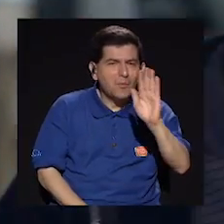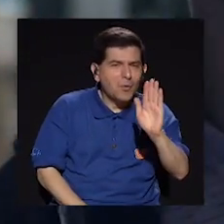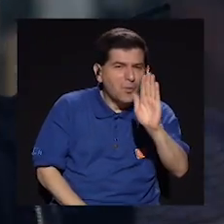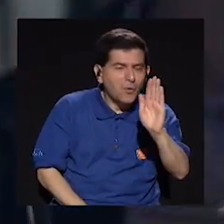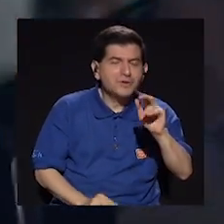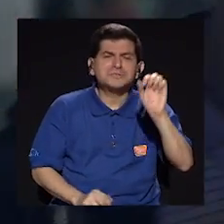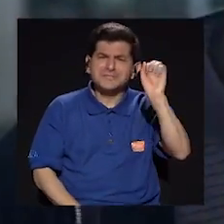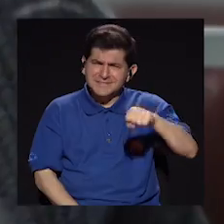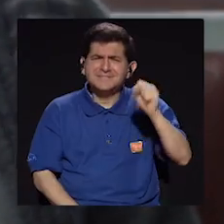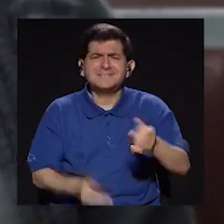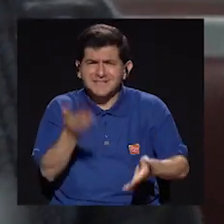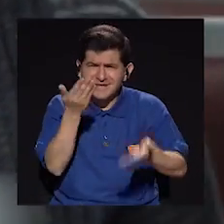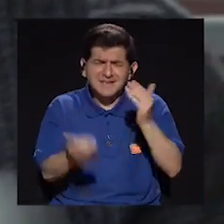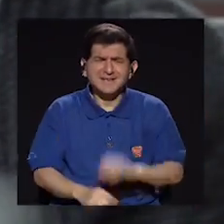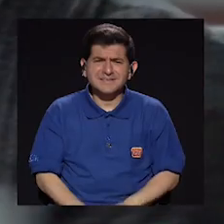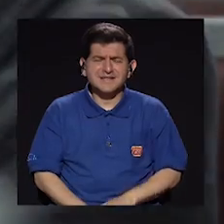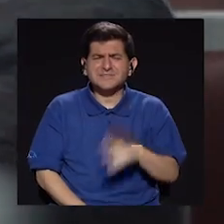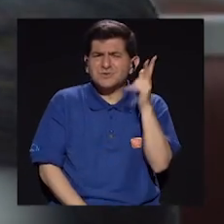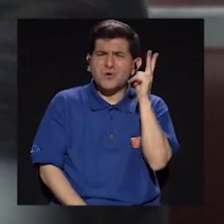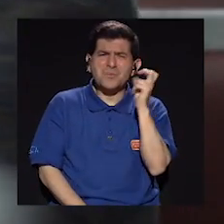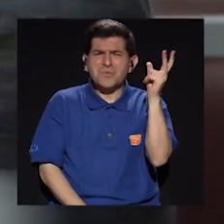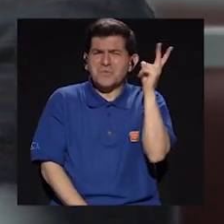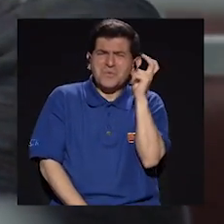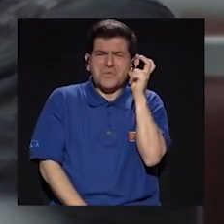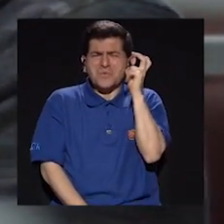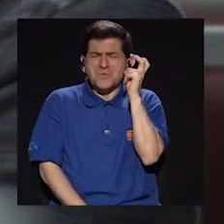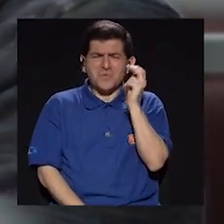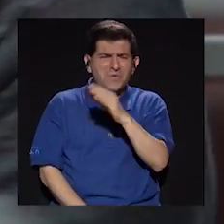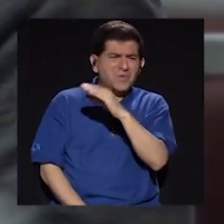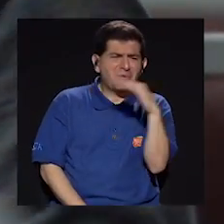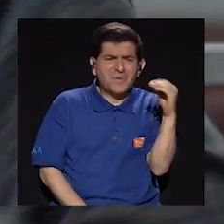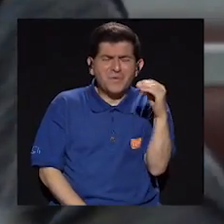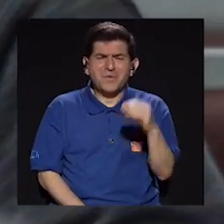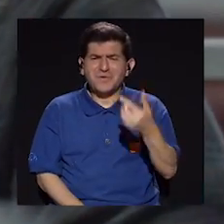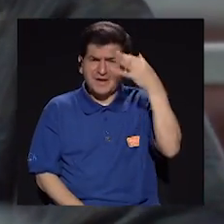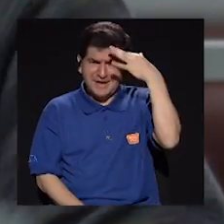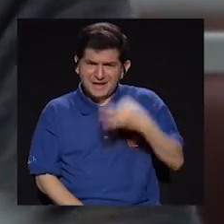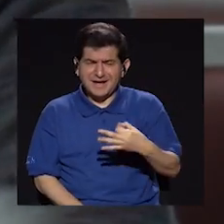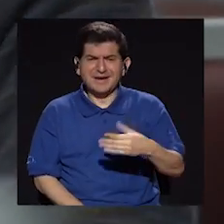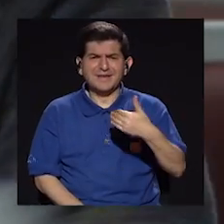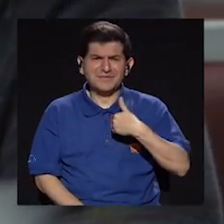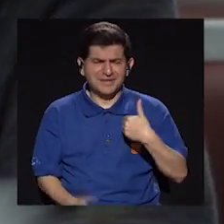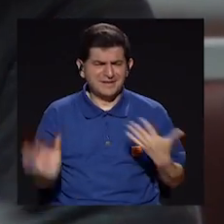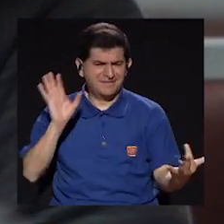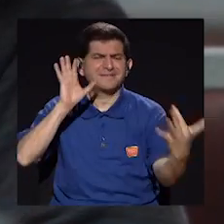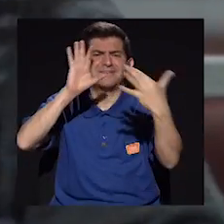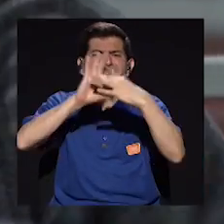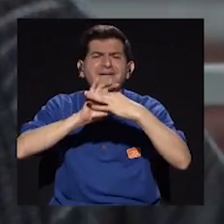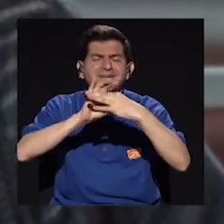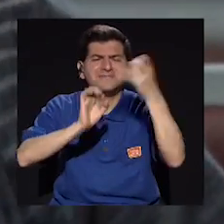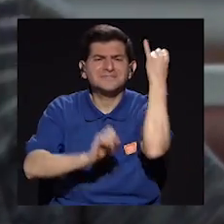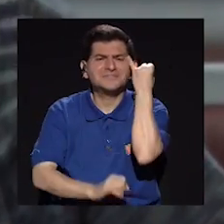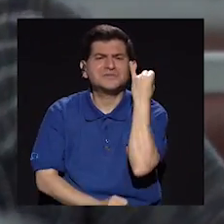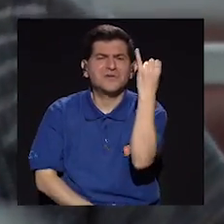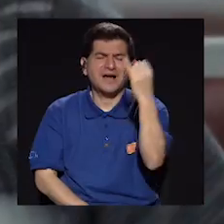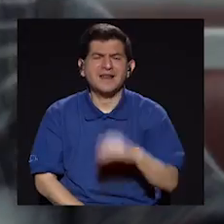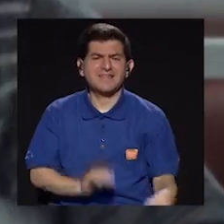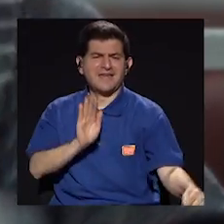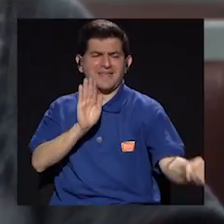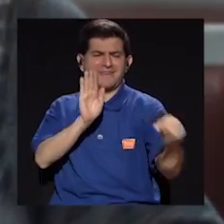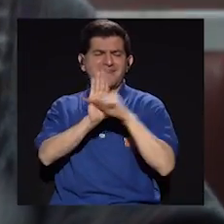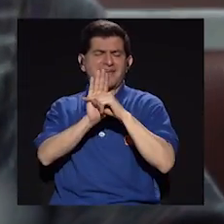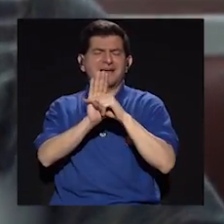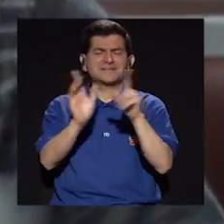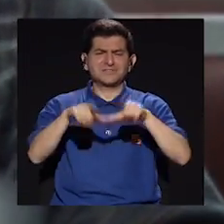borrosos. Sí, como que fueran una clase de ruido o una clase... Y además, porque creo que tenía mucho que ver con esta idea